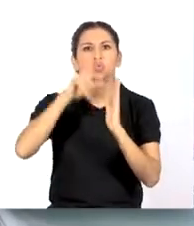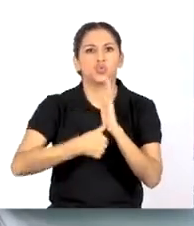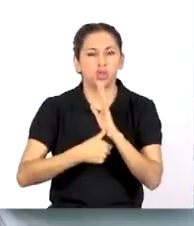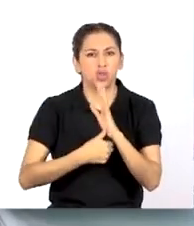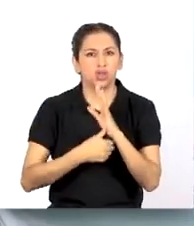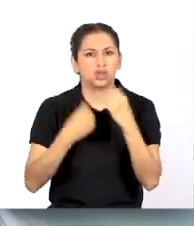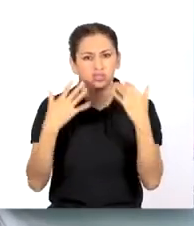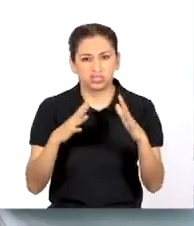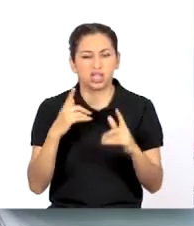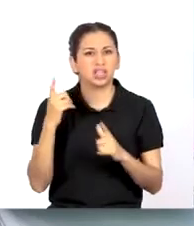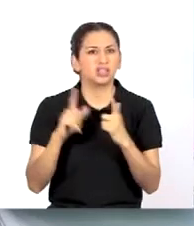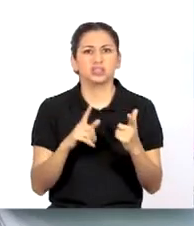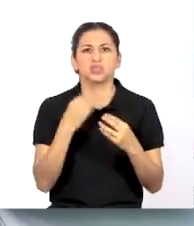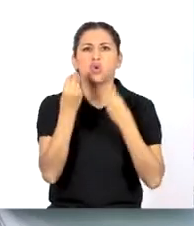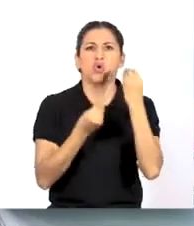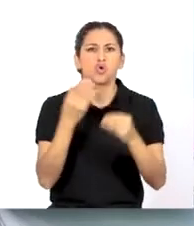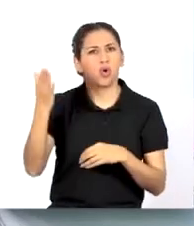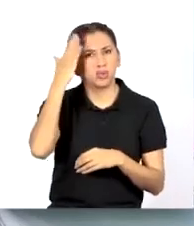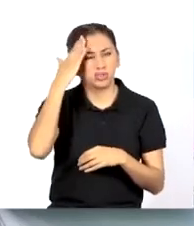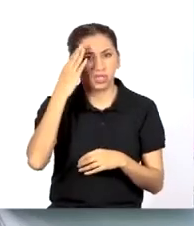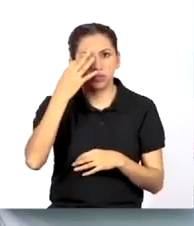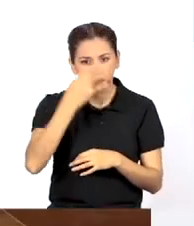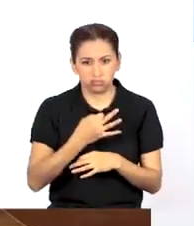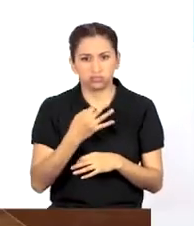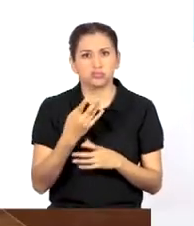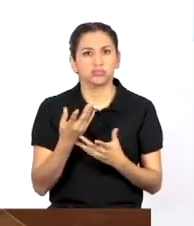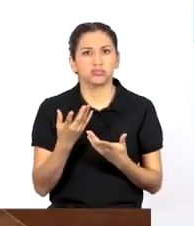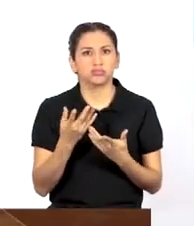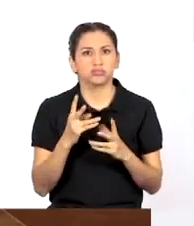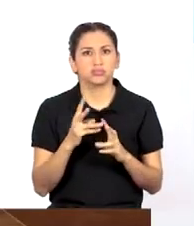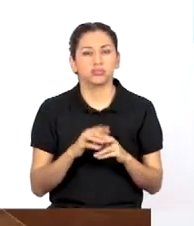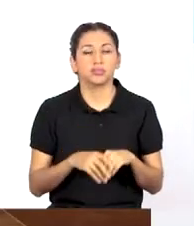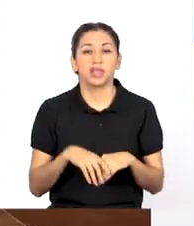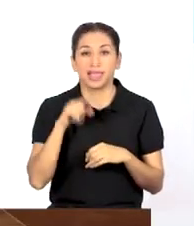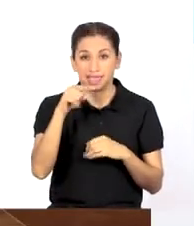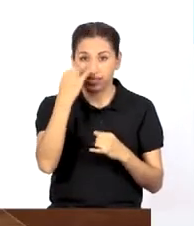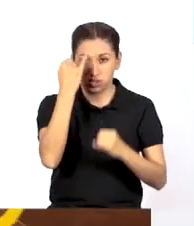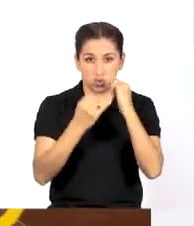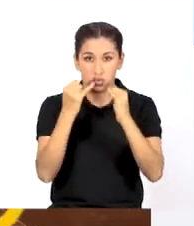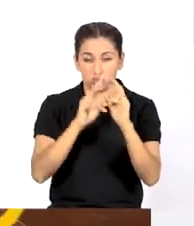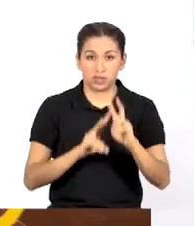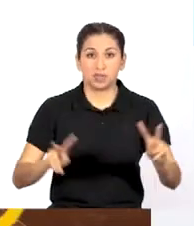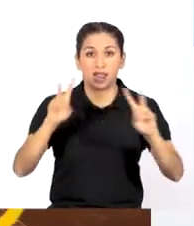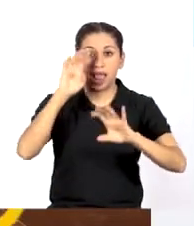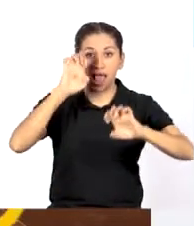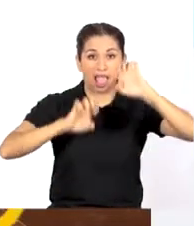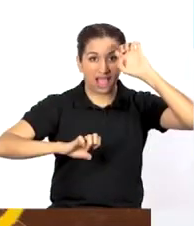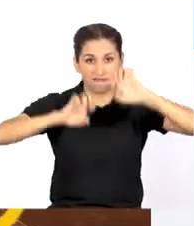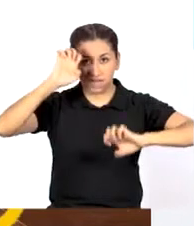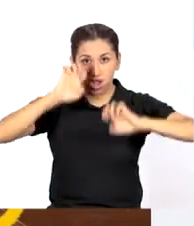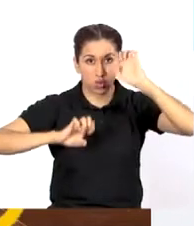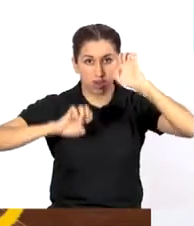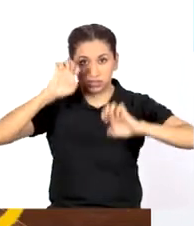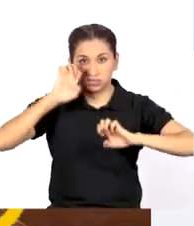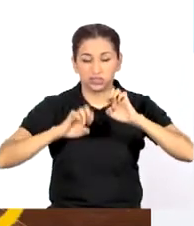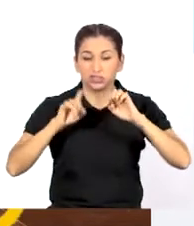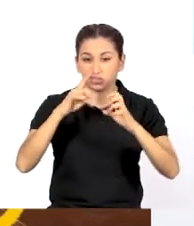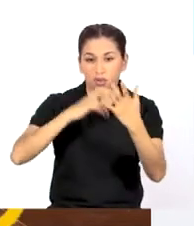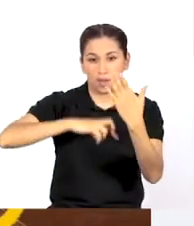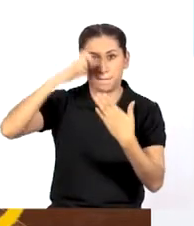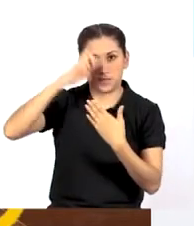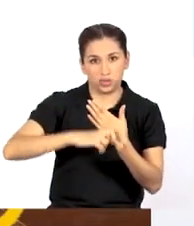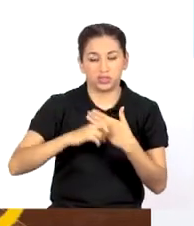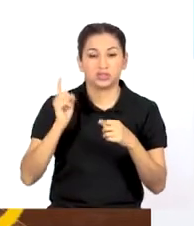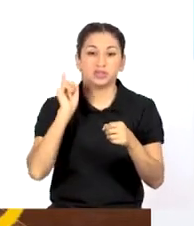¿Cómo sabemos si ha sido eficiente o no? Para eso sirve el último paso. La evaluación del proyecto